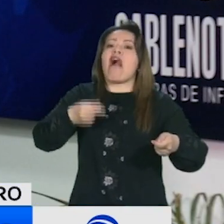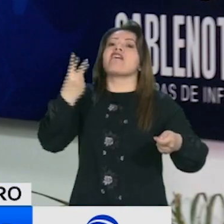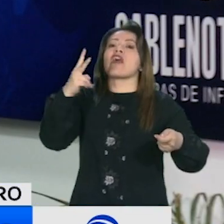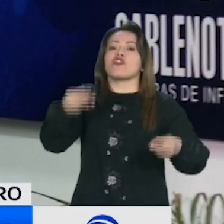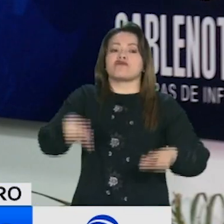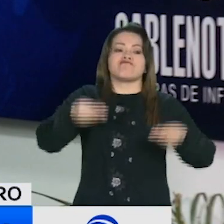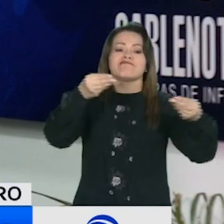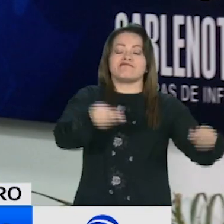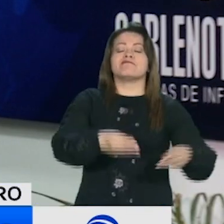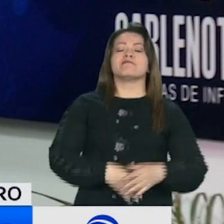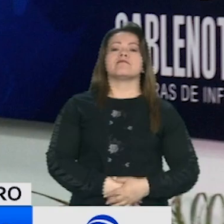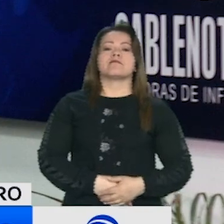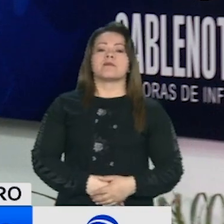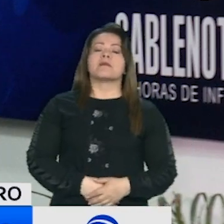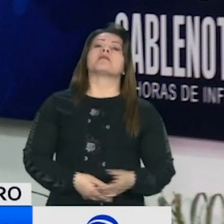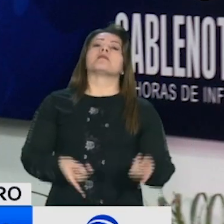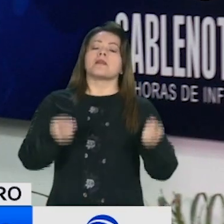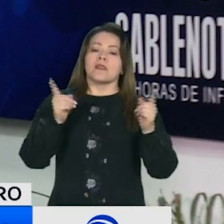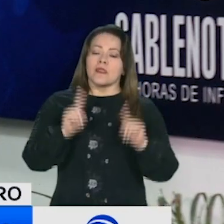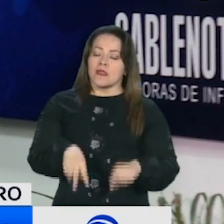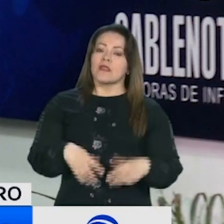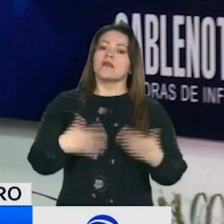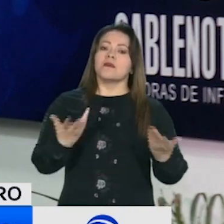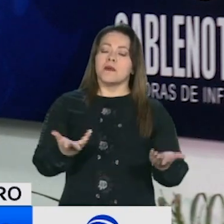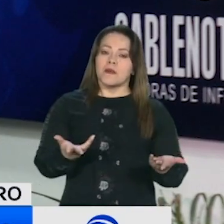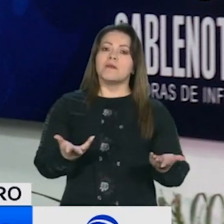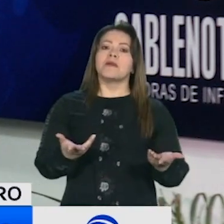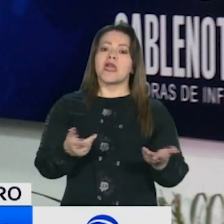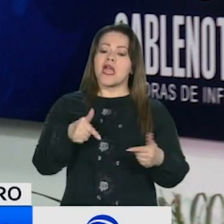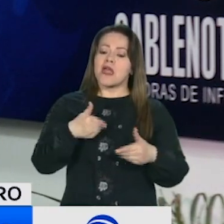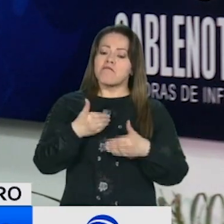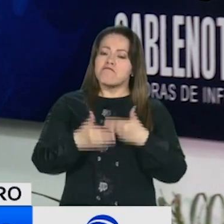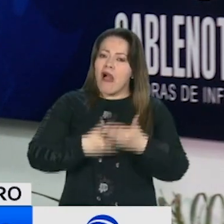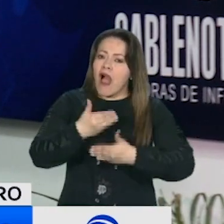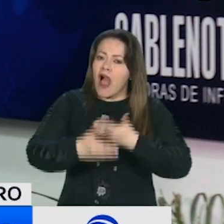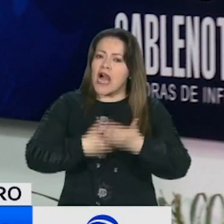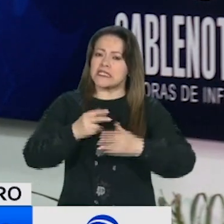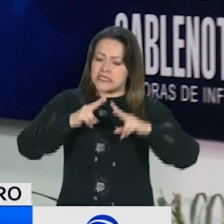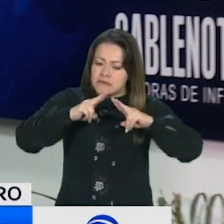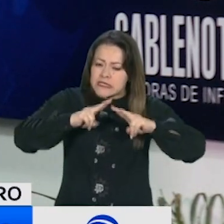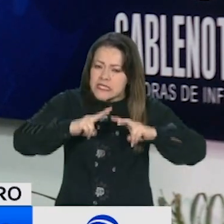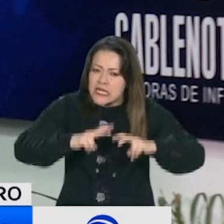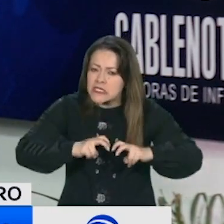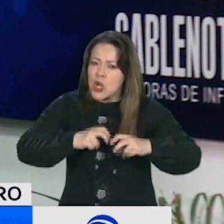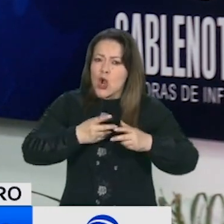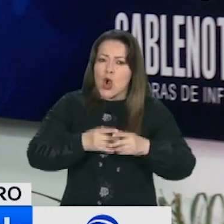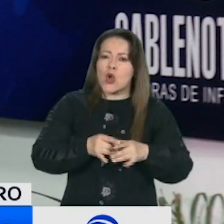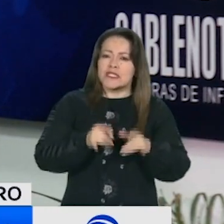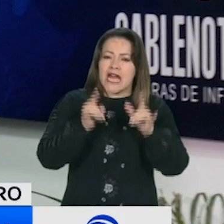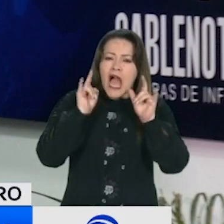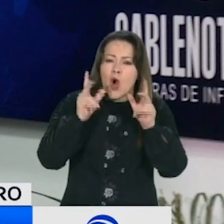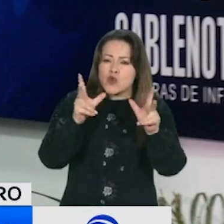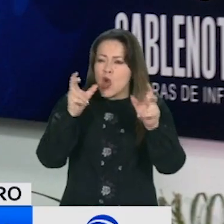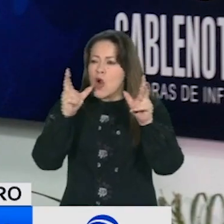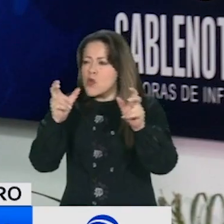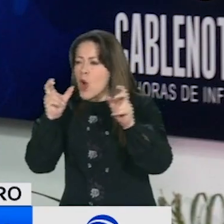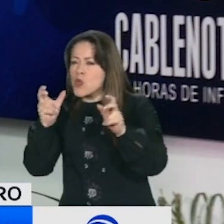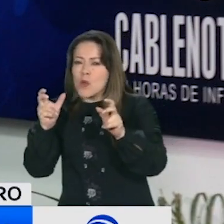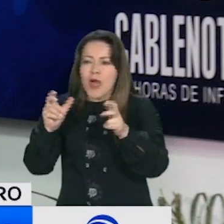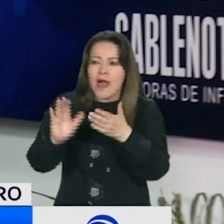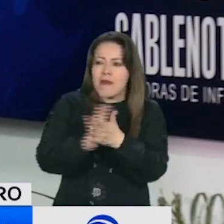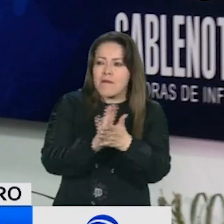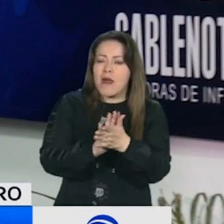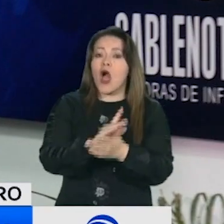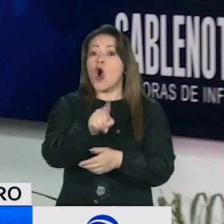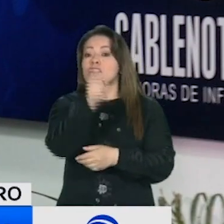Es importante resaltar que también dentro de este trabajo que se realizó de investigación, pues en uno de los audios una